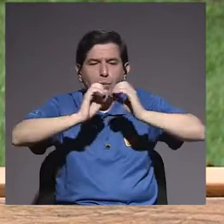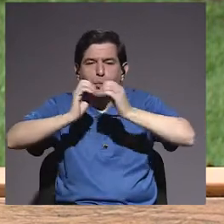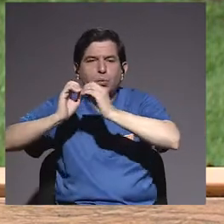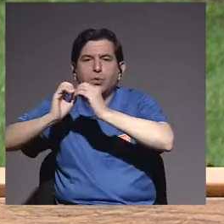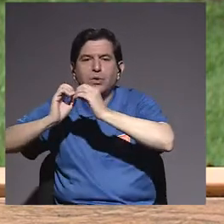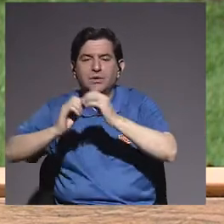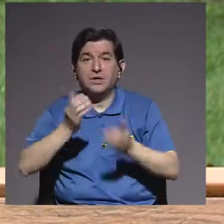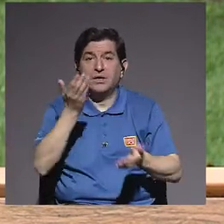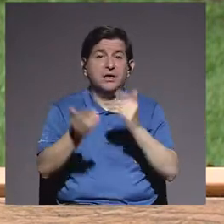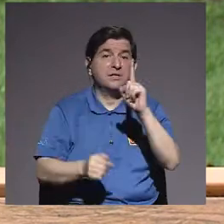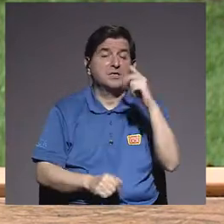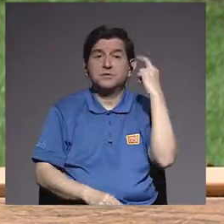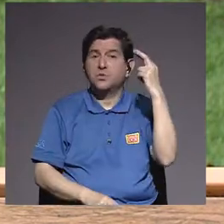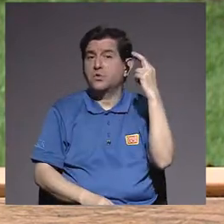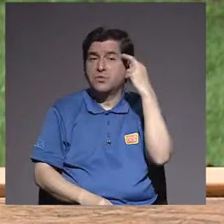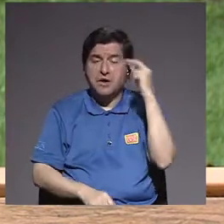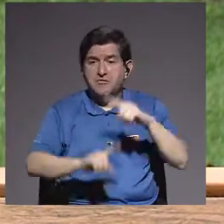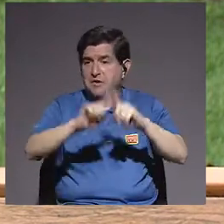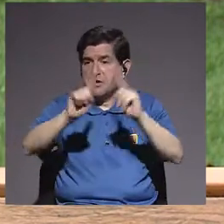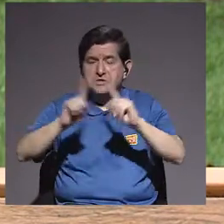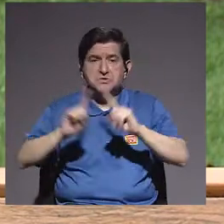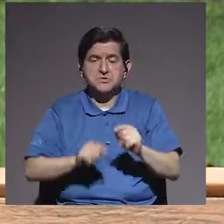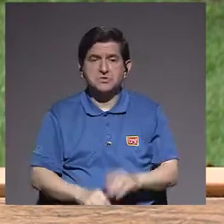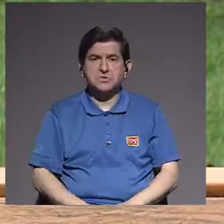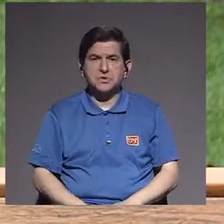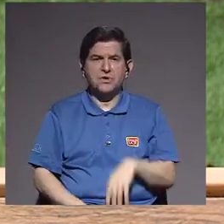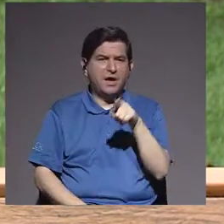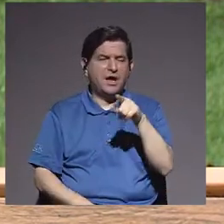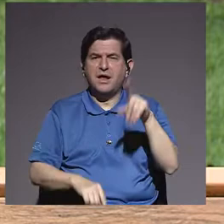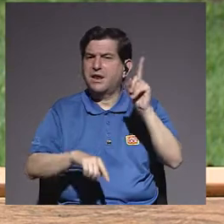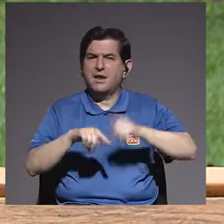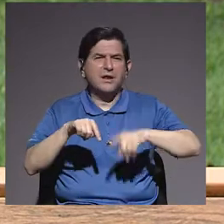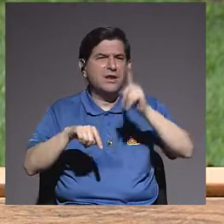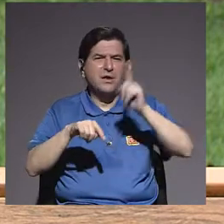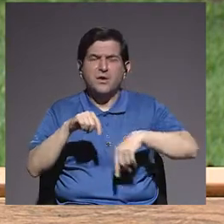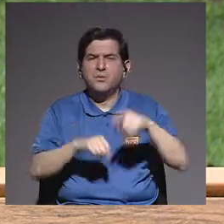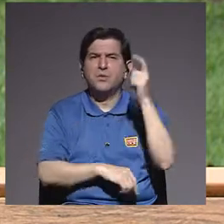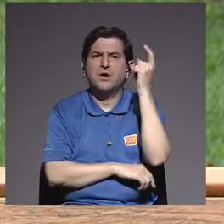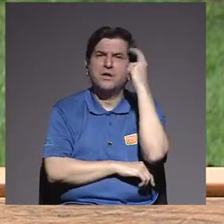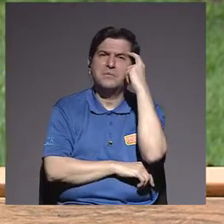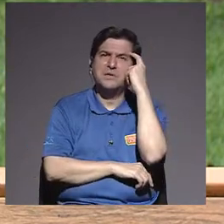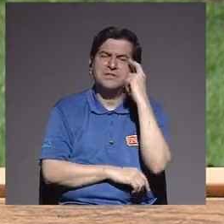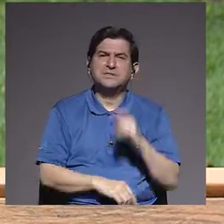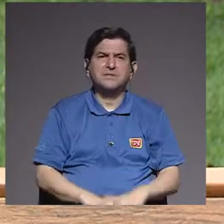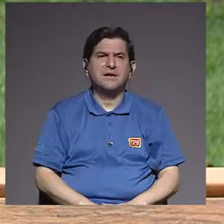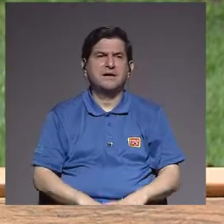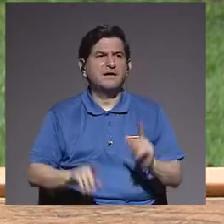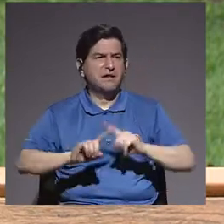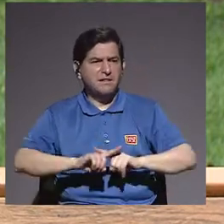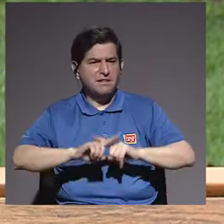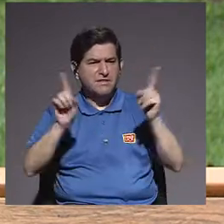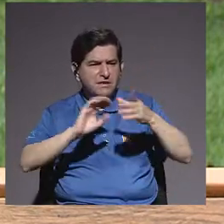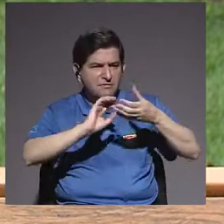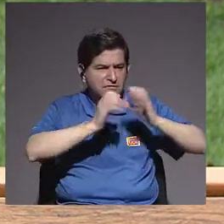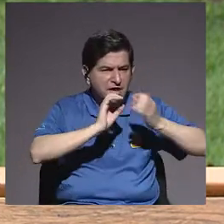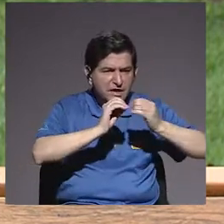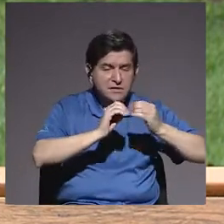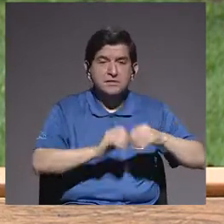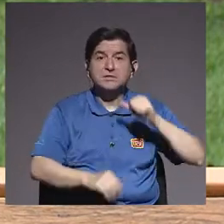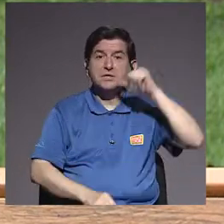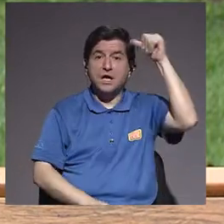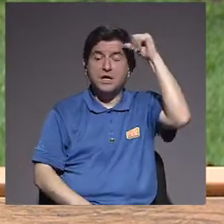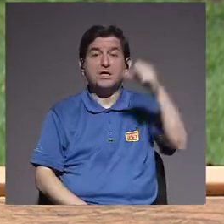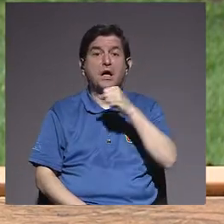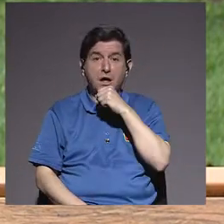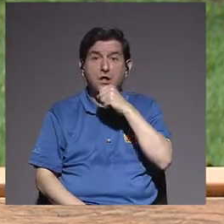y por A o B o Ceras 11 no se puede pensar en una diferencia numérica y